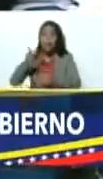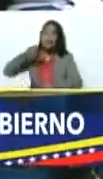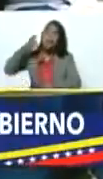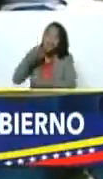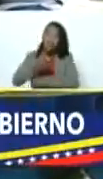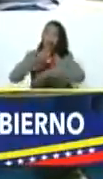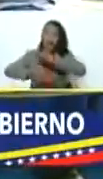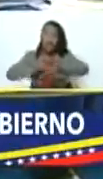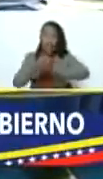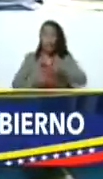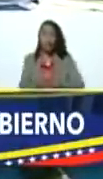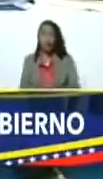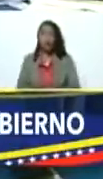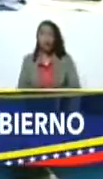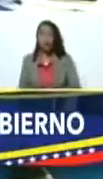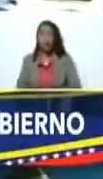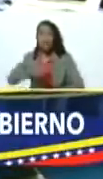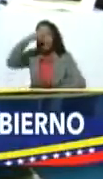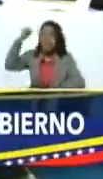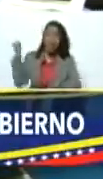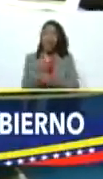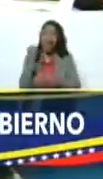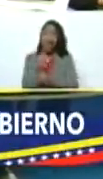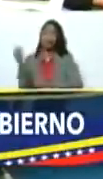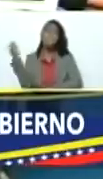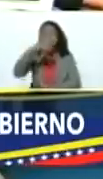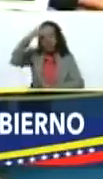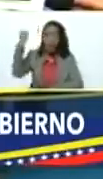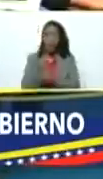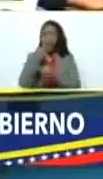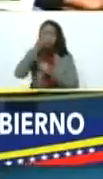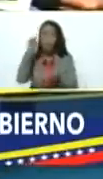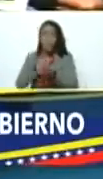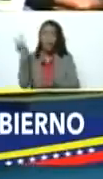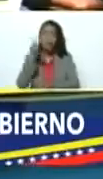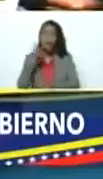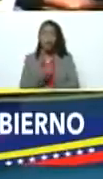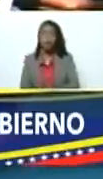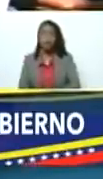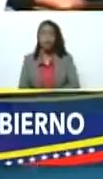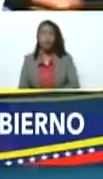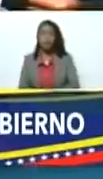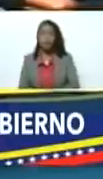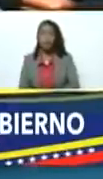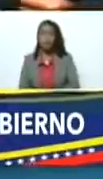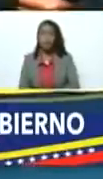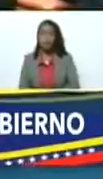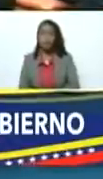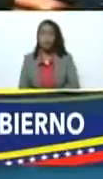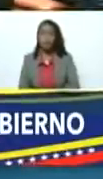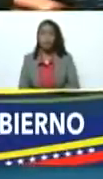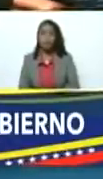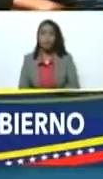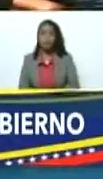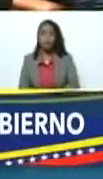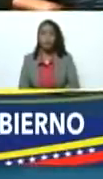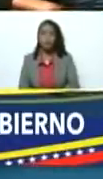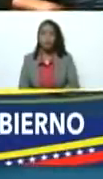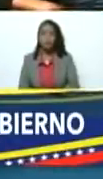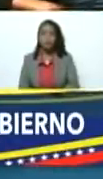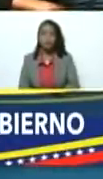hacerlo trabajo y más trabajo 2022 2022 y